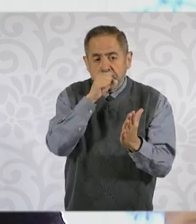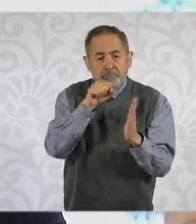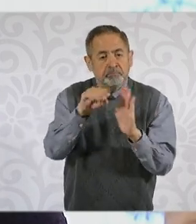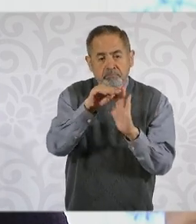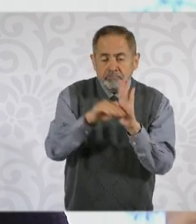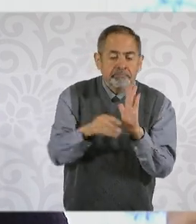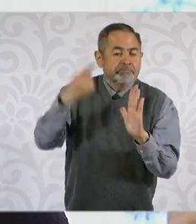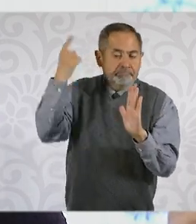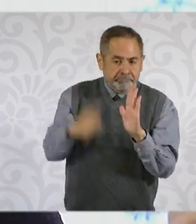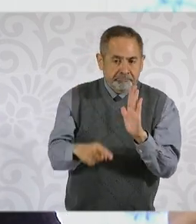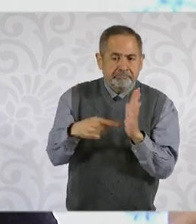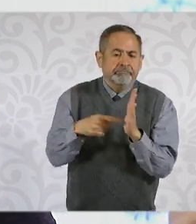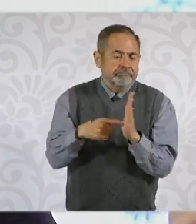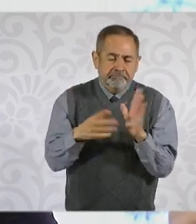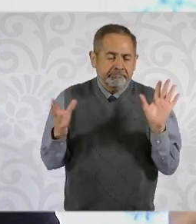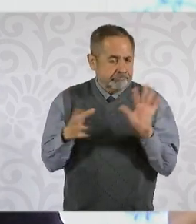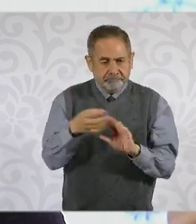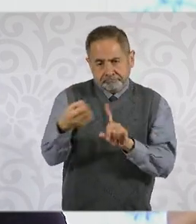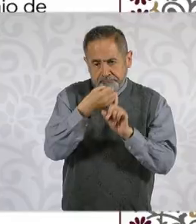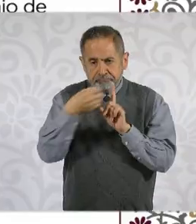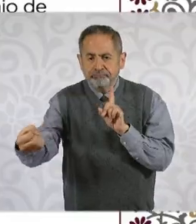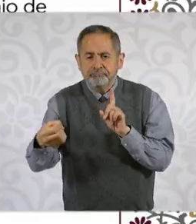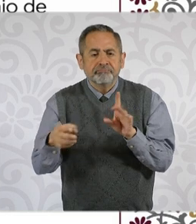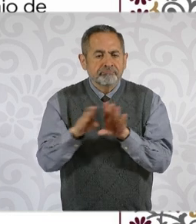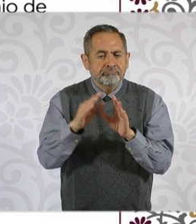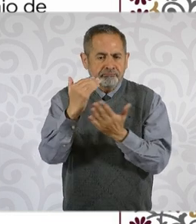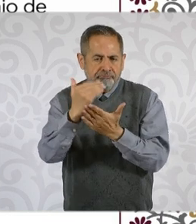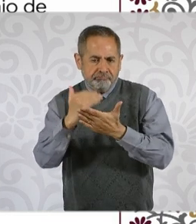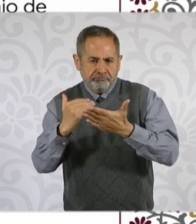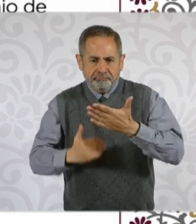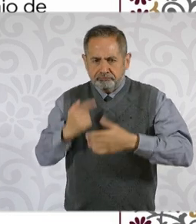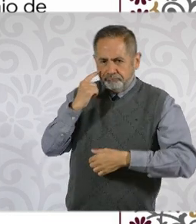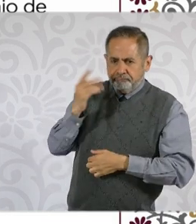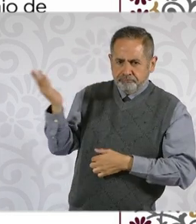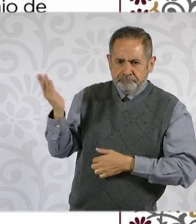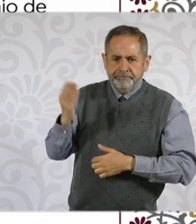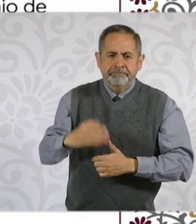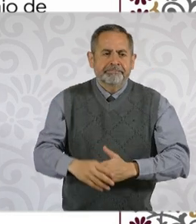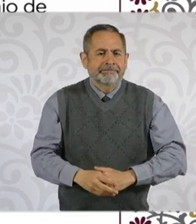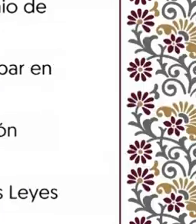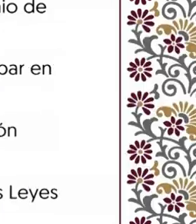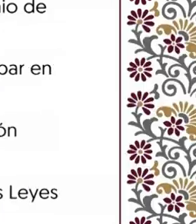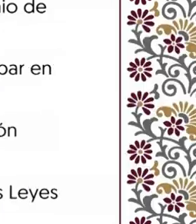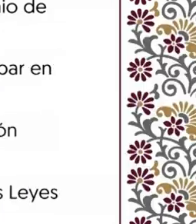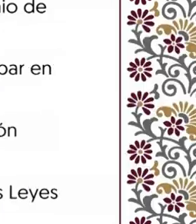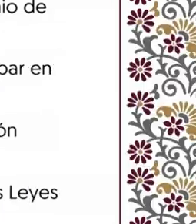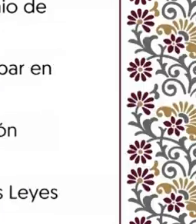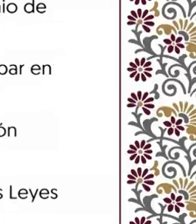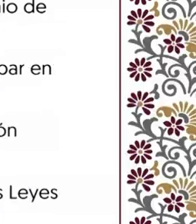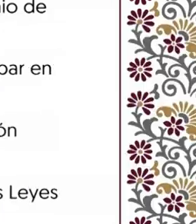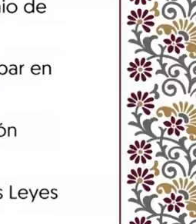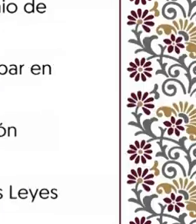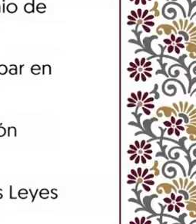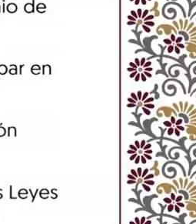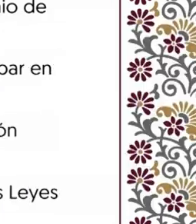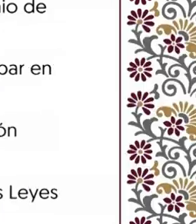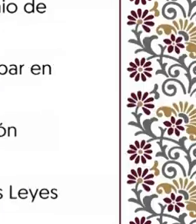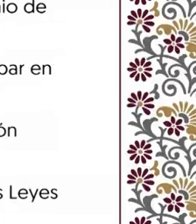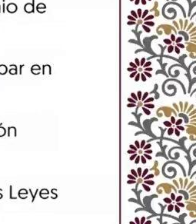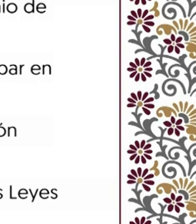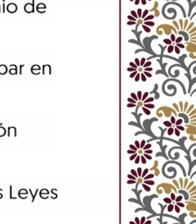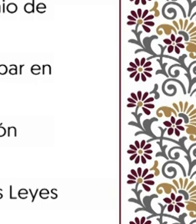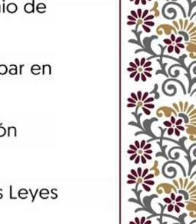días, la cronología de cómo vienen. ¿Qué va a pasar enseguida en este año 2024?